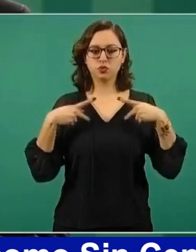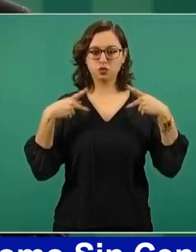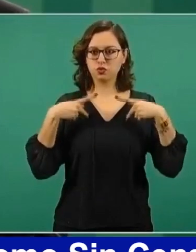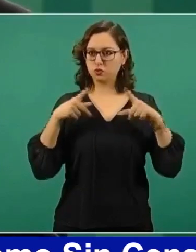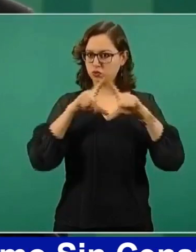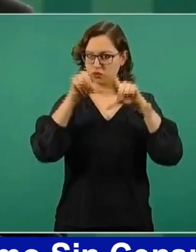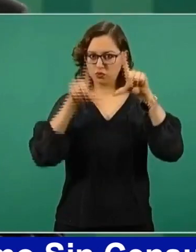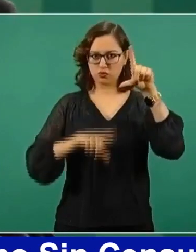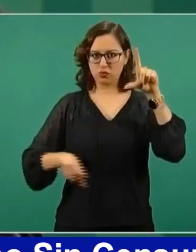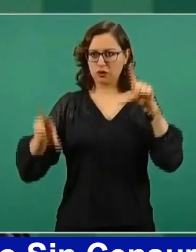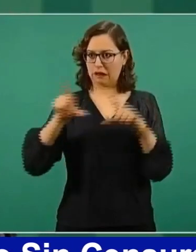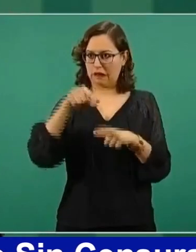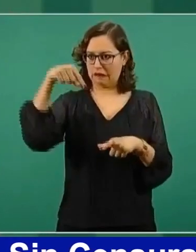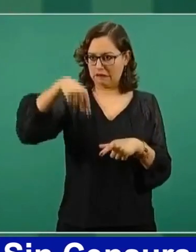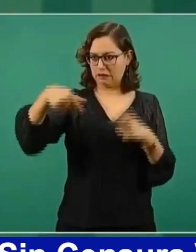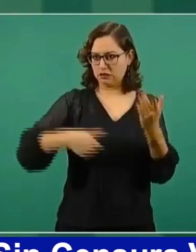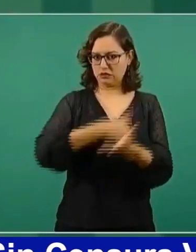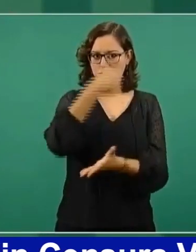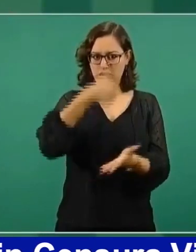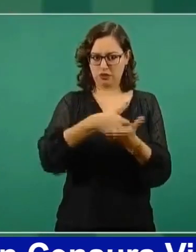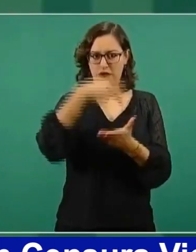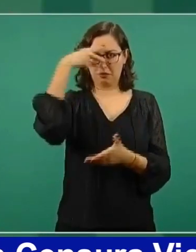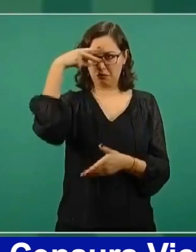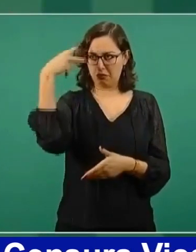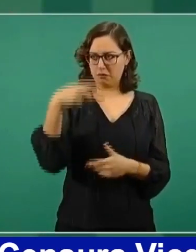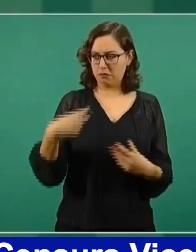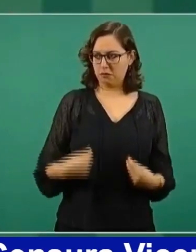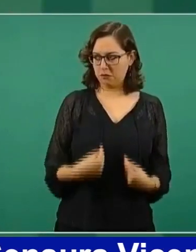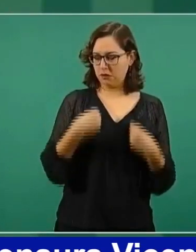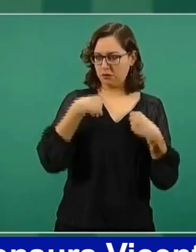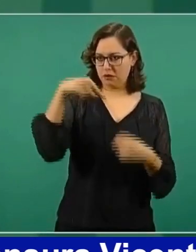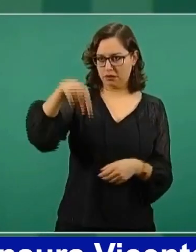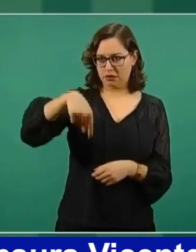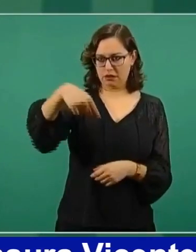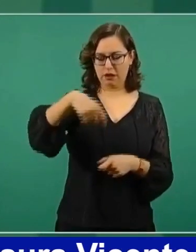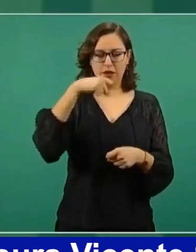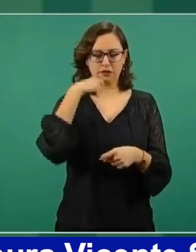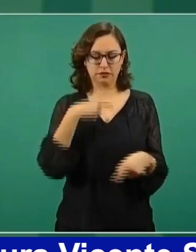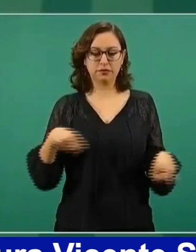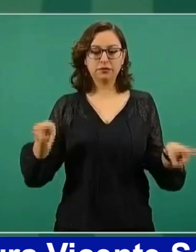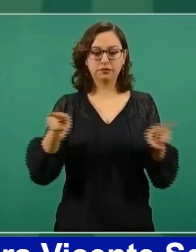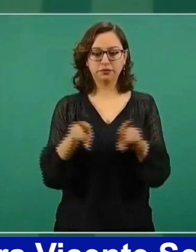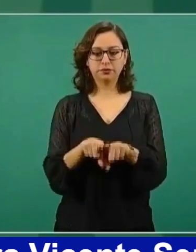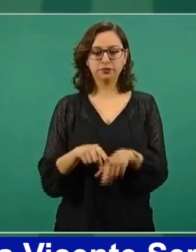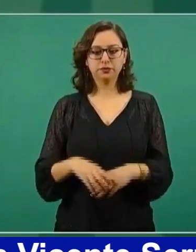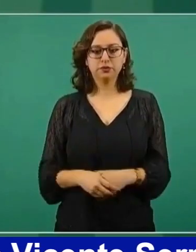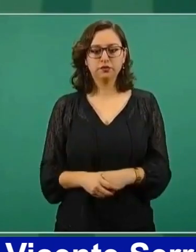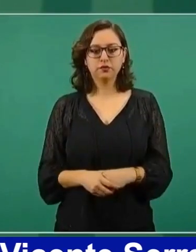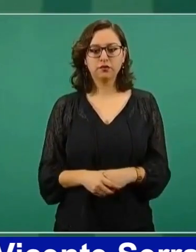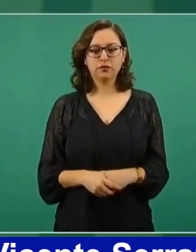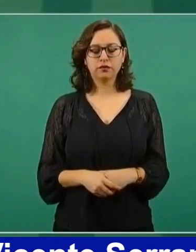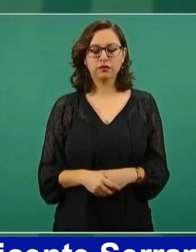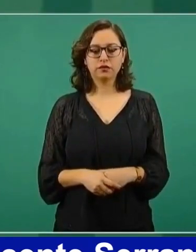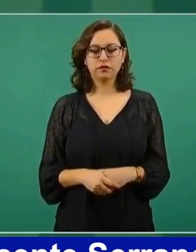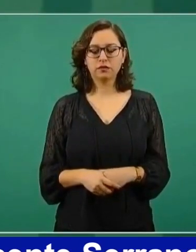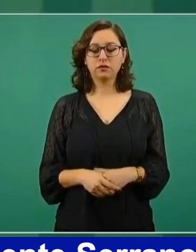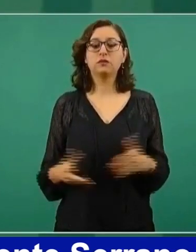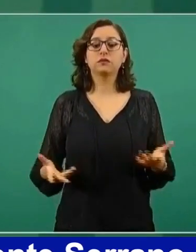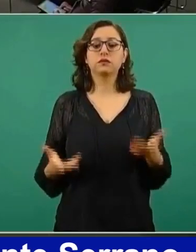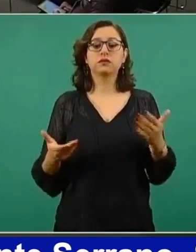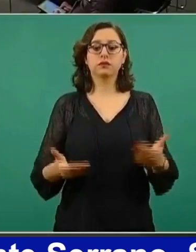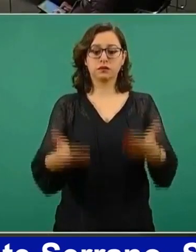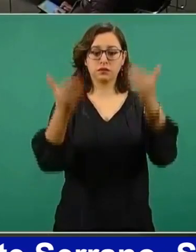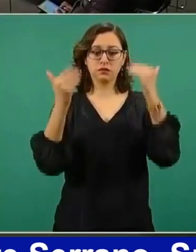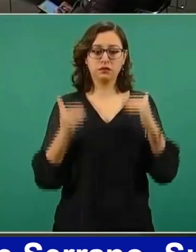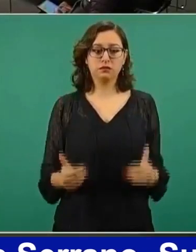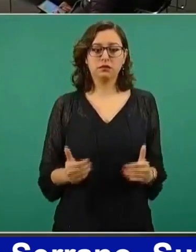los ciudadanos de la Ciudad de México. Si les parece, pasamos